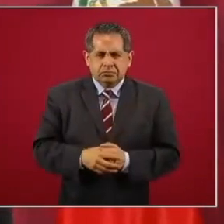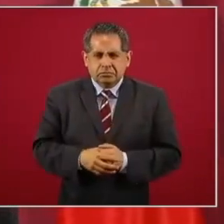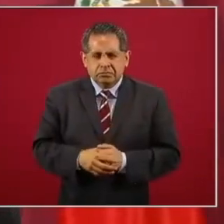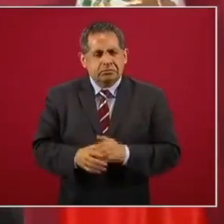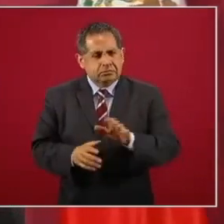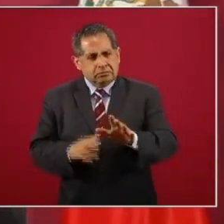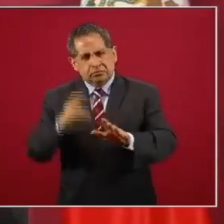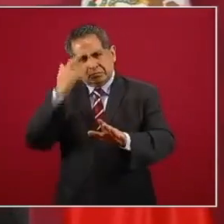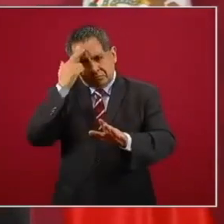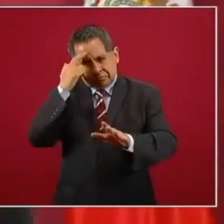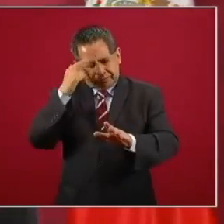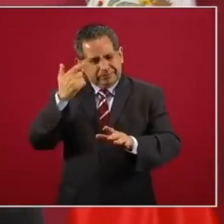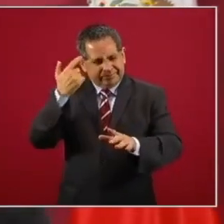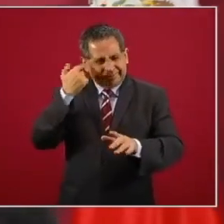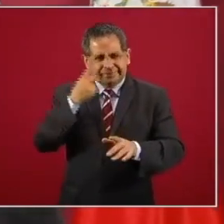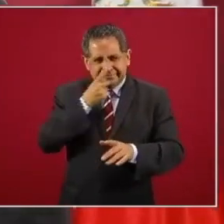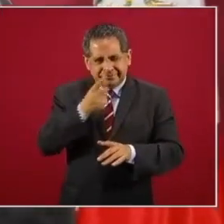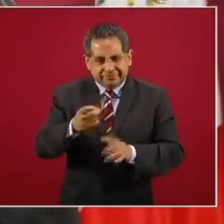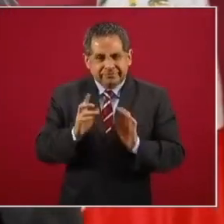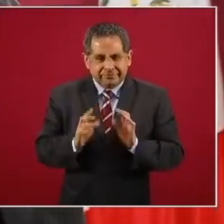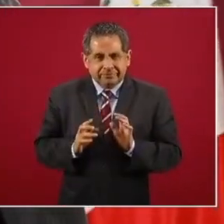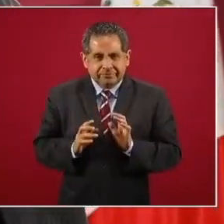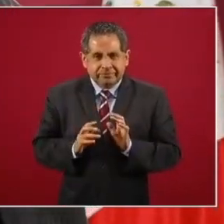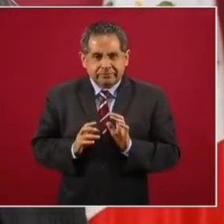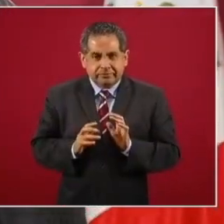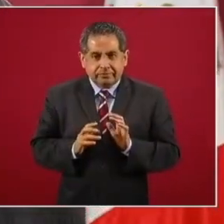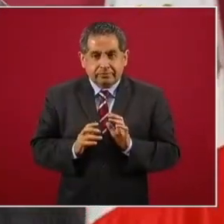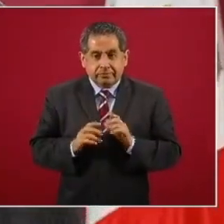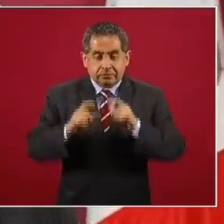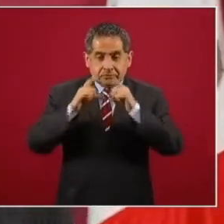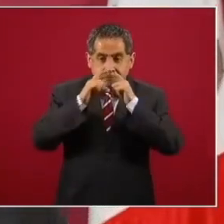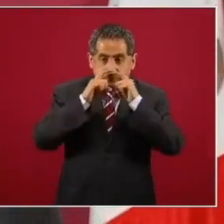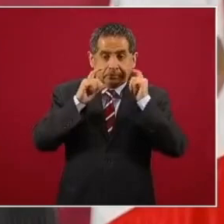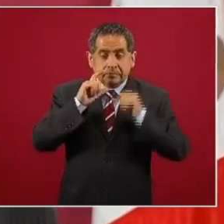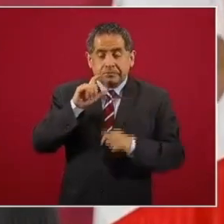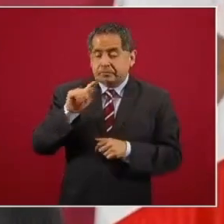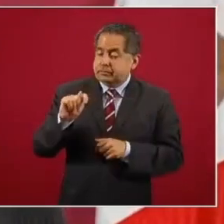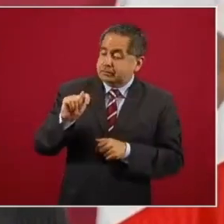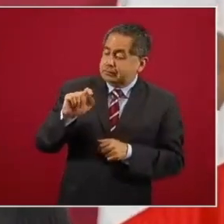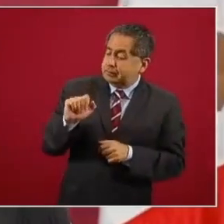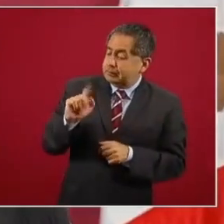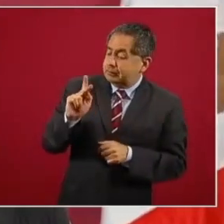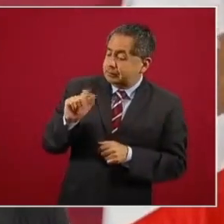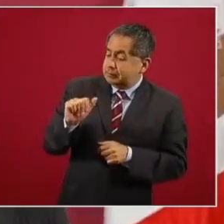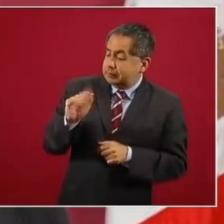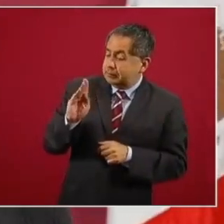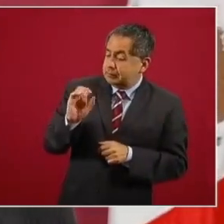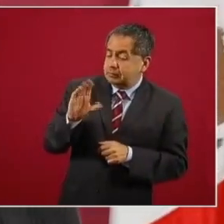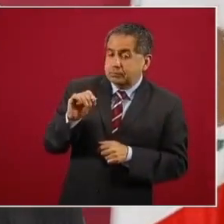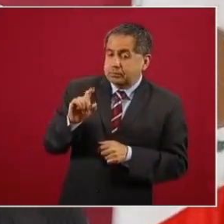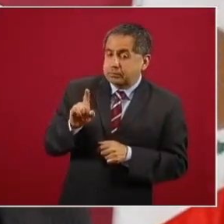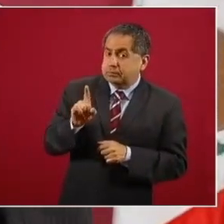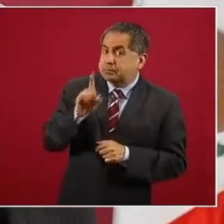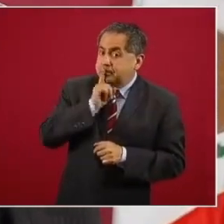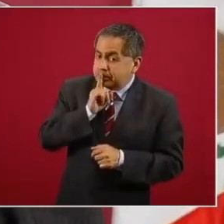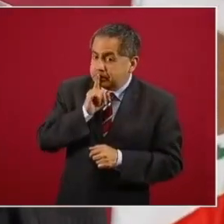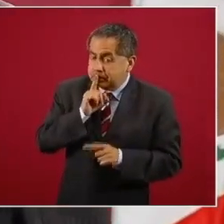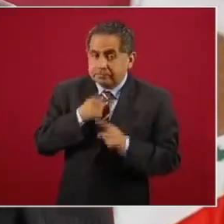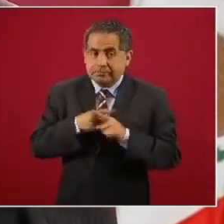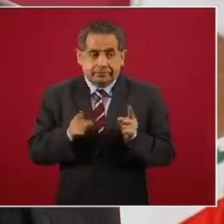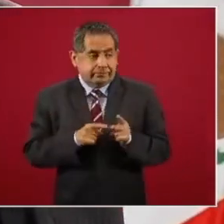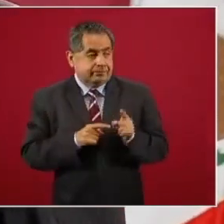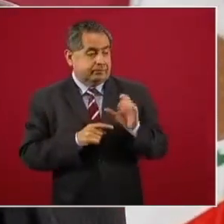dije, me voy a poner el tapabocas cuando ya